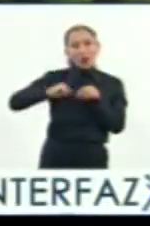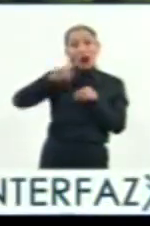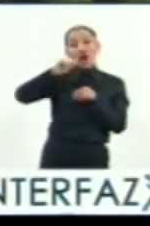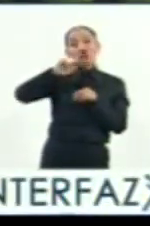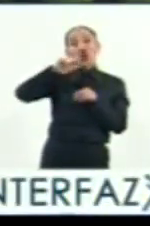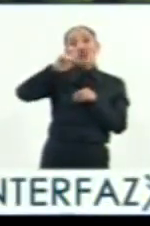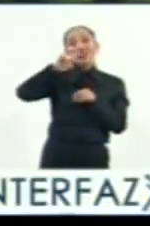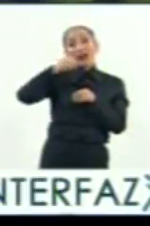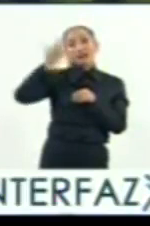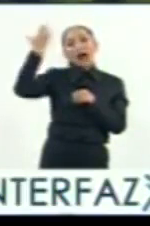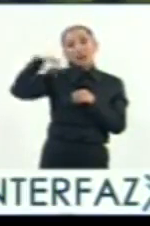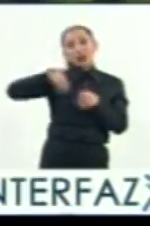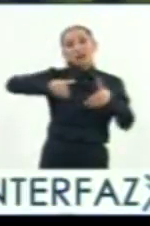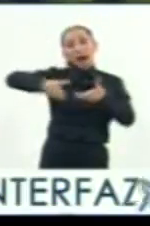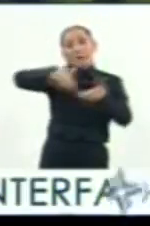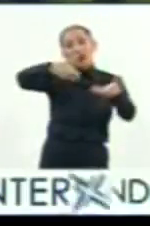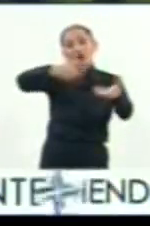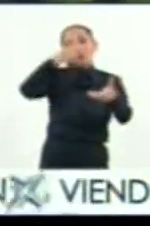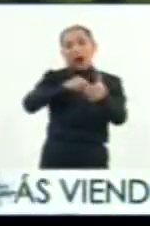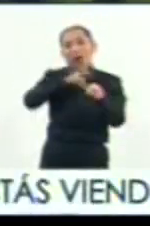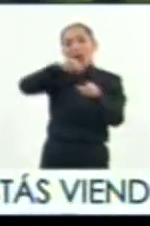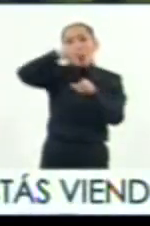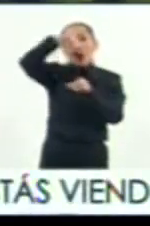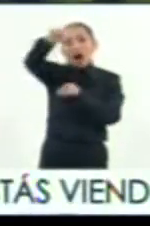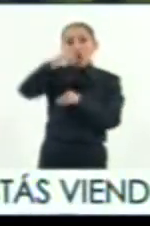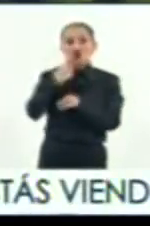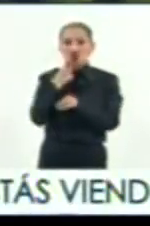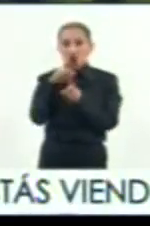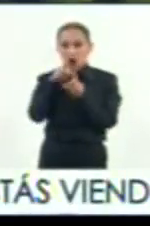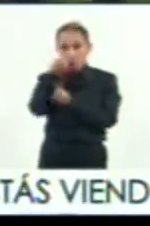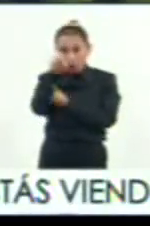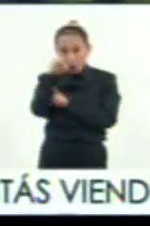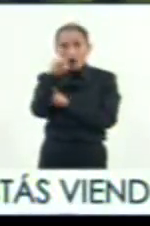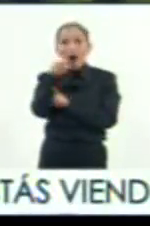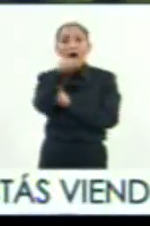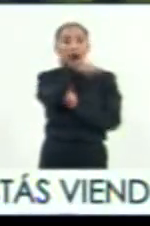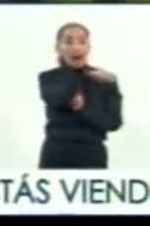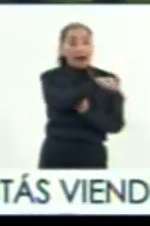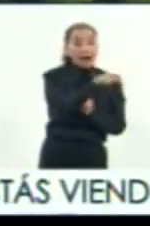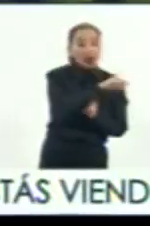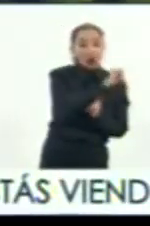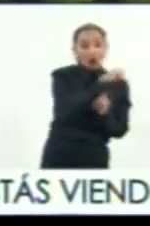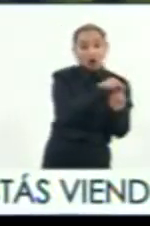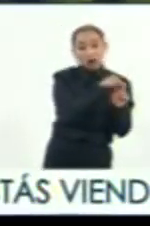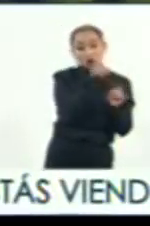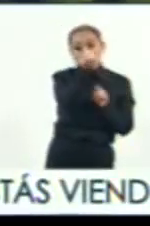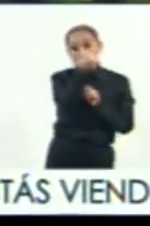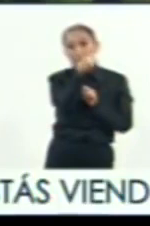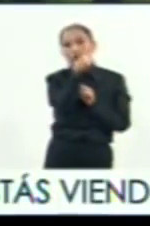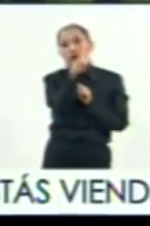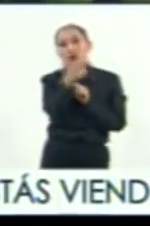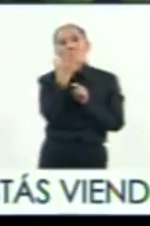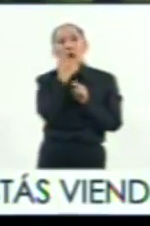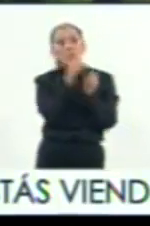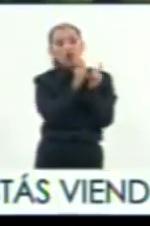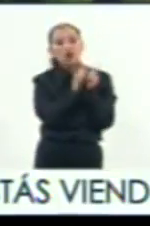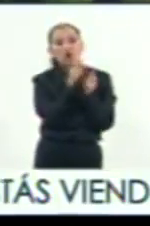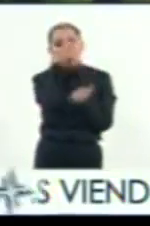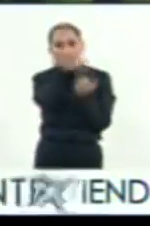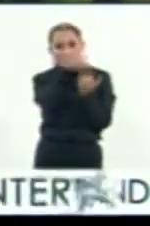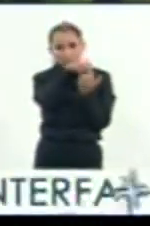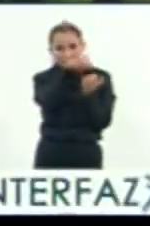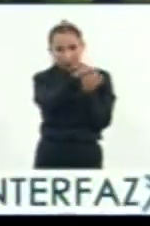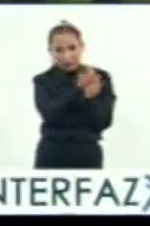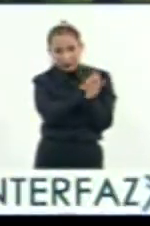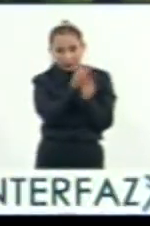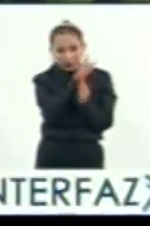toltecas ya seguían para ascender. La línea roja es la ruta que consideramos sigue las tropas de Cortés.